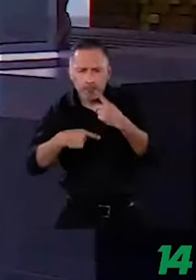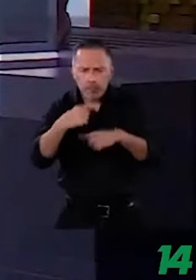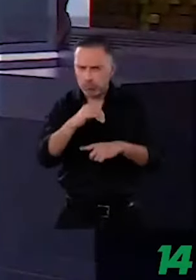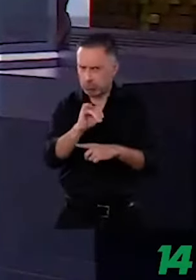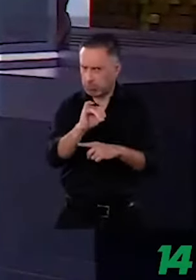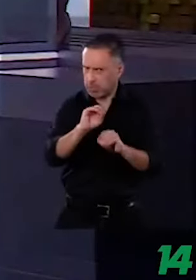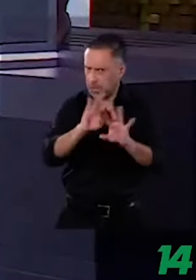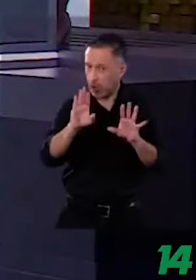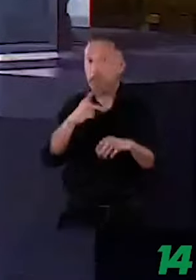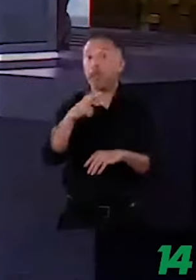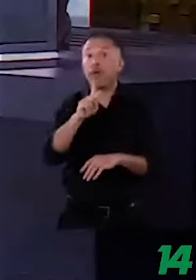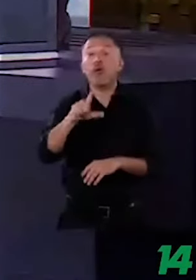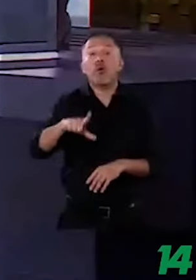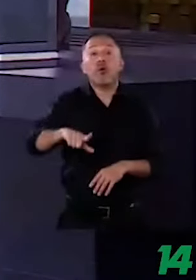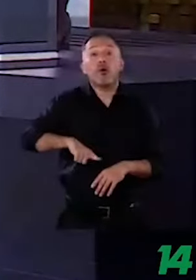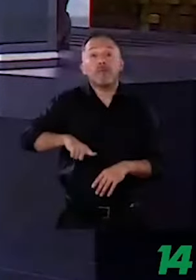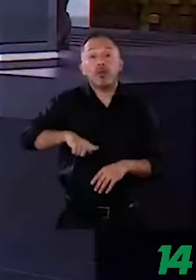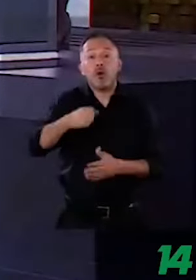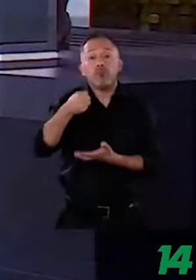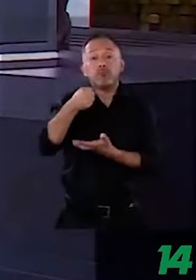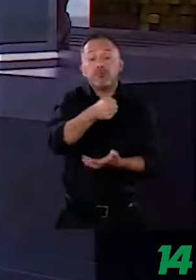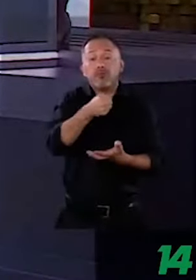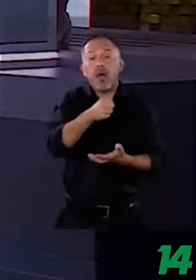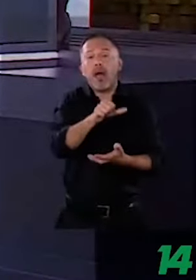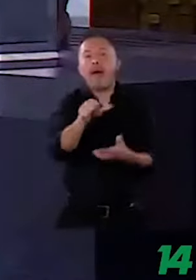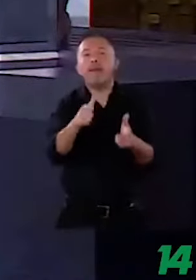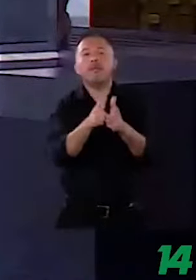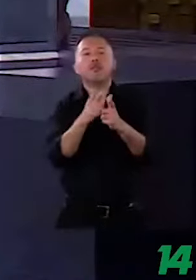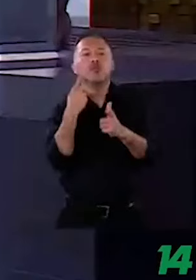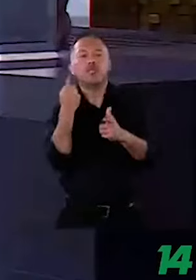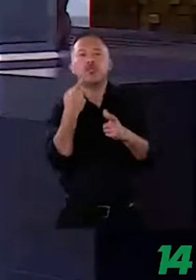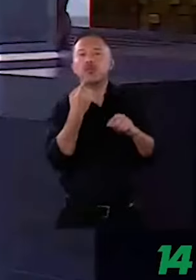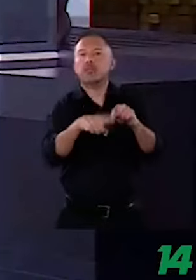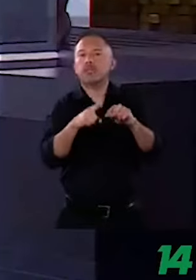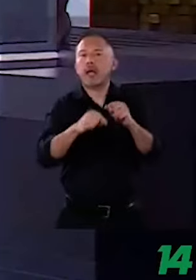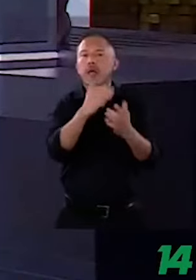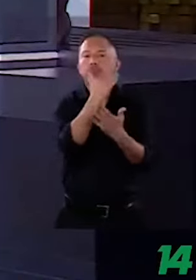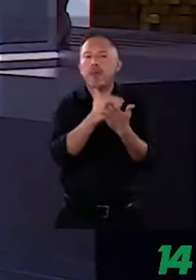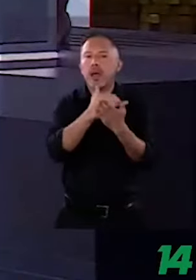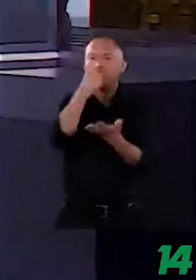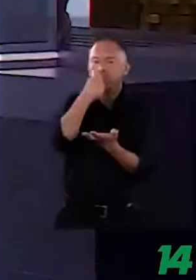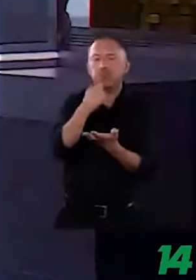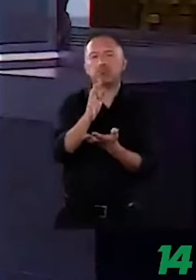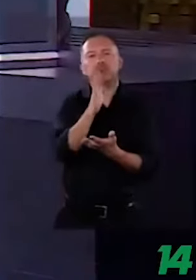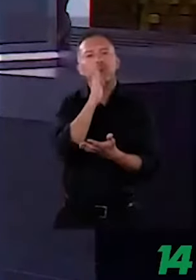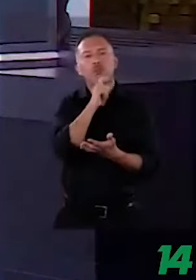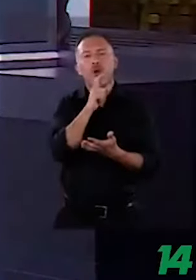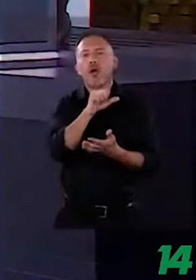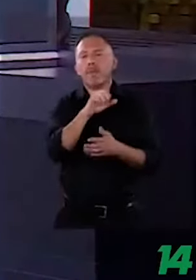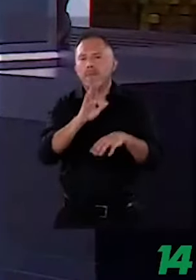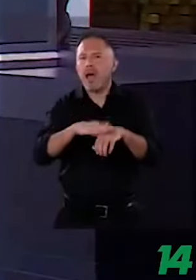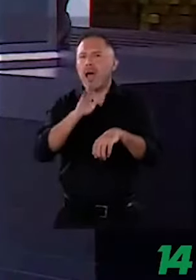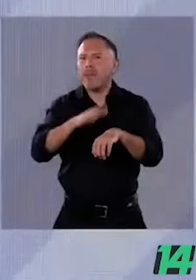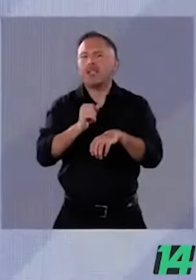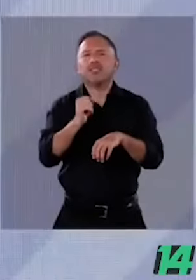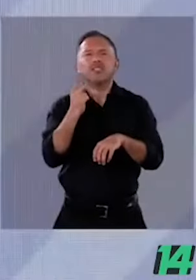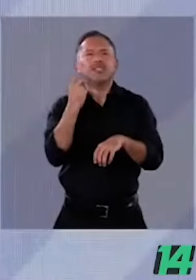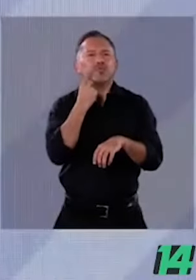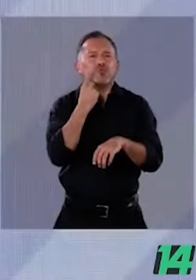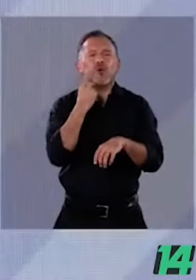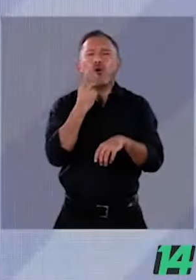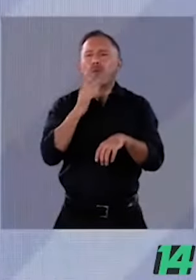de los recursos públicos para los partidos políticos, para las burocracias, para más diputados, que haya una